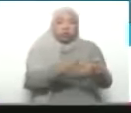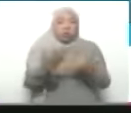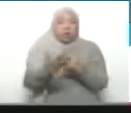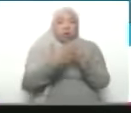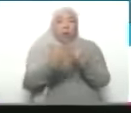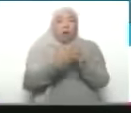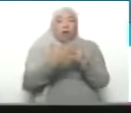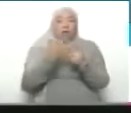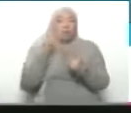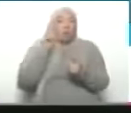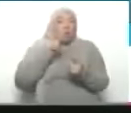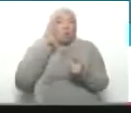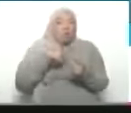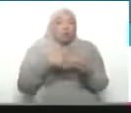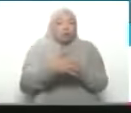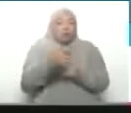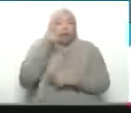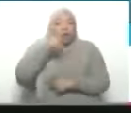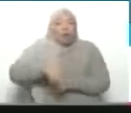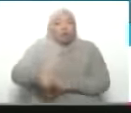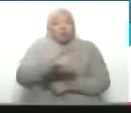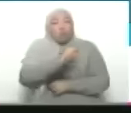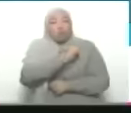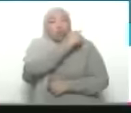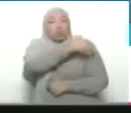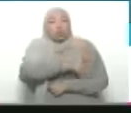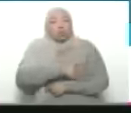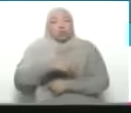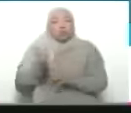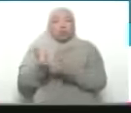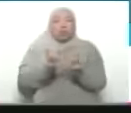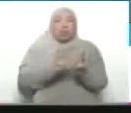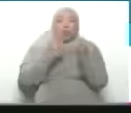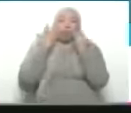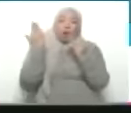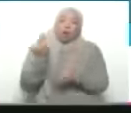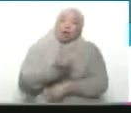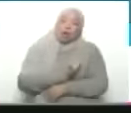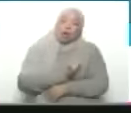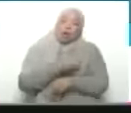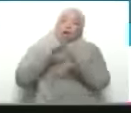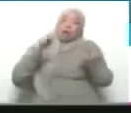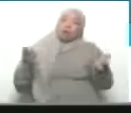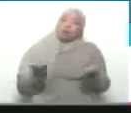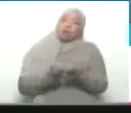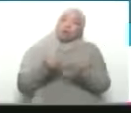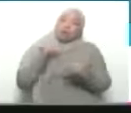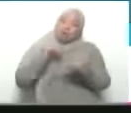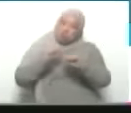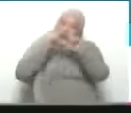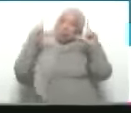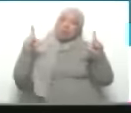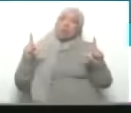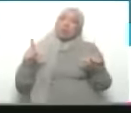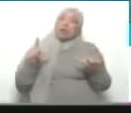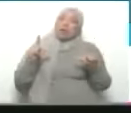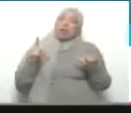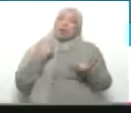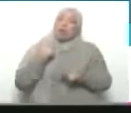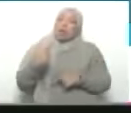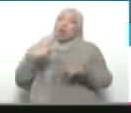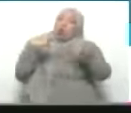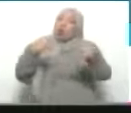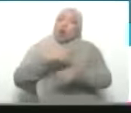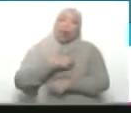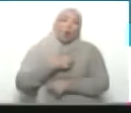martirizados ese es el pueblo sagrado de Gaza y el mundo tiene que reaccionar y